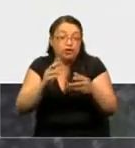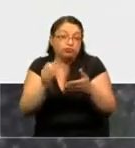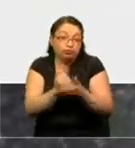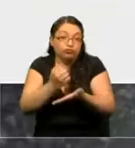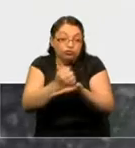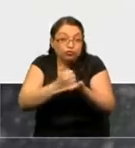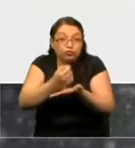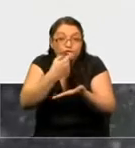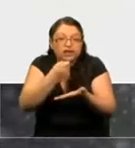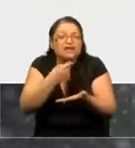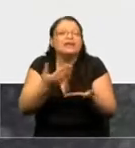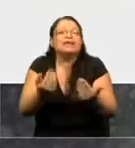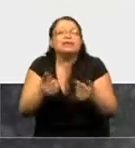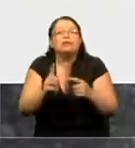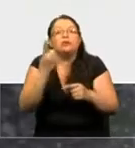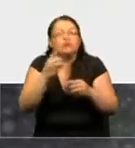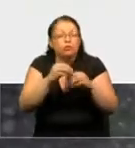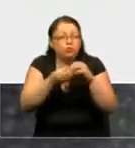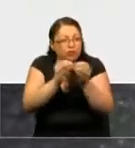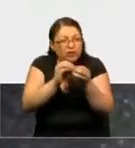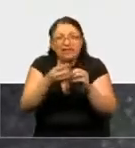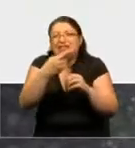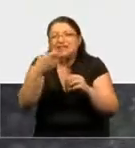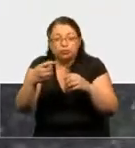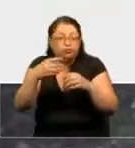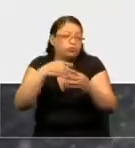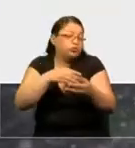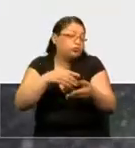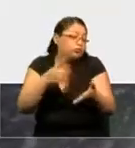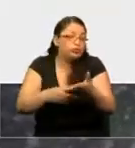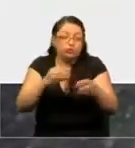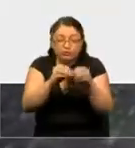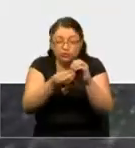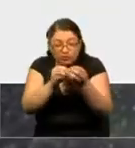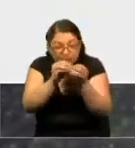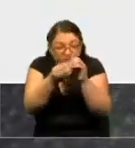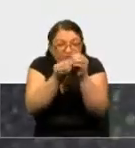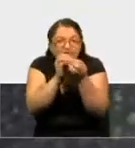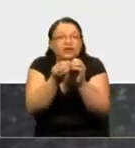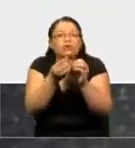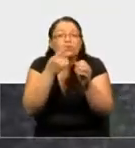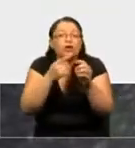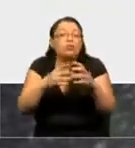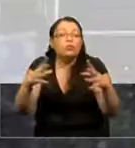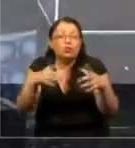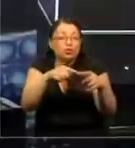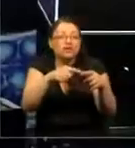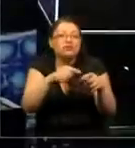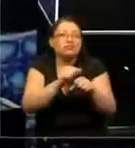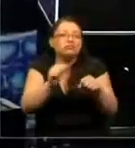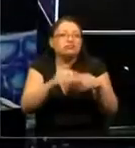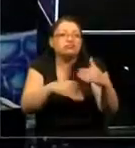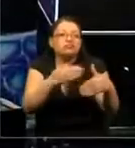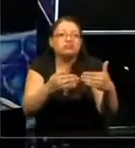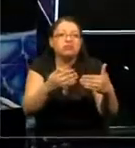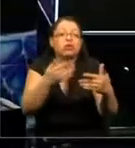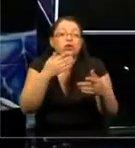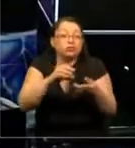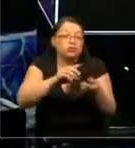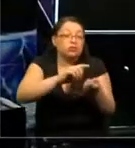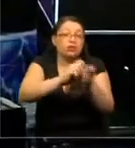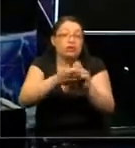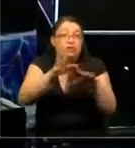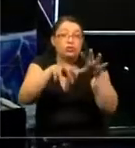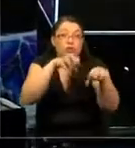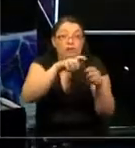que partir con cientos de miles de moléculas en el pipeline, porque muchas de las moléculas no funcionan cuando se trasladan desde un modelo animal